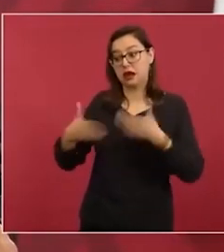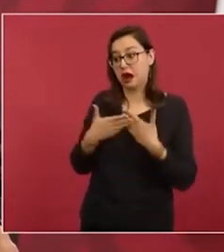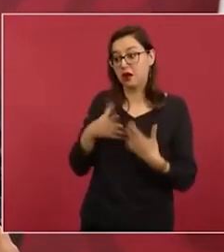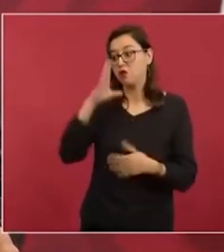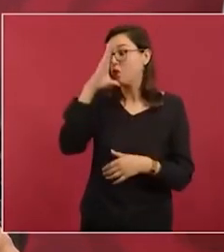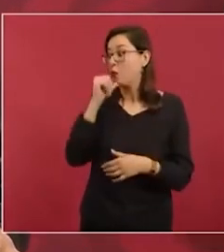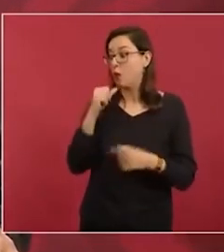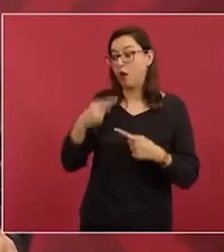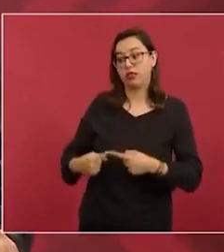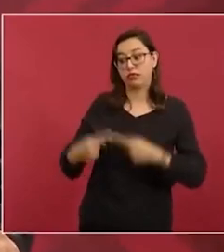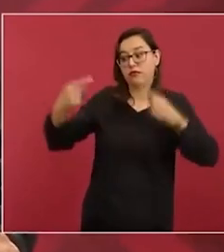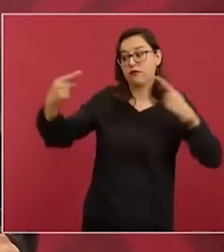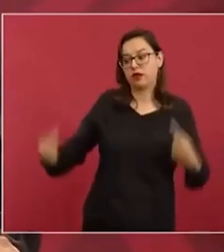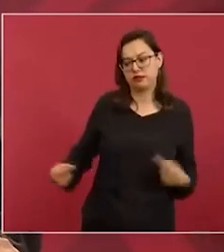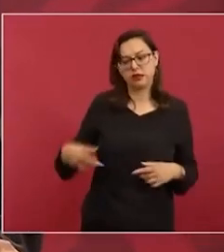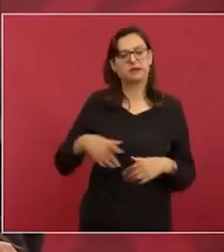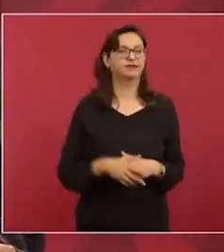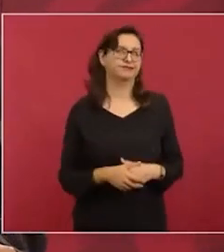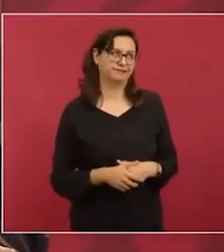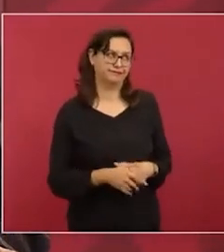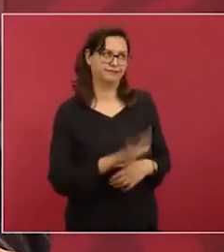la salud todo